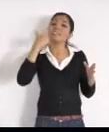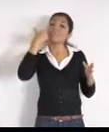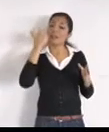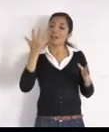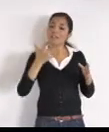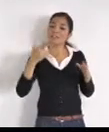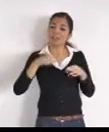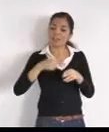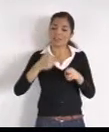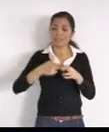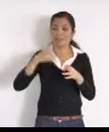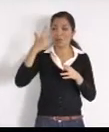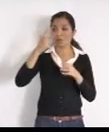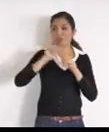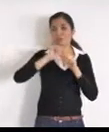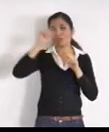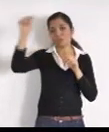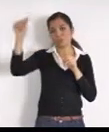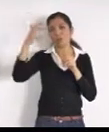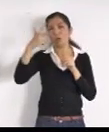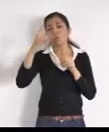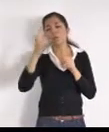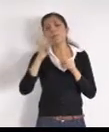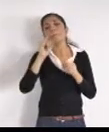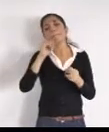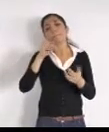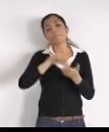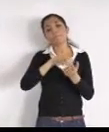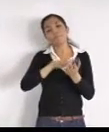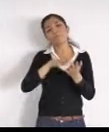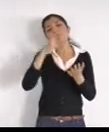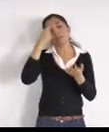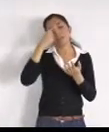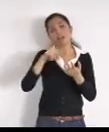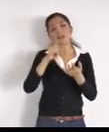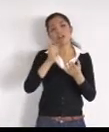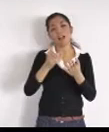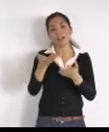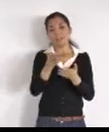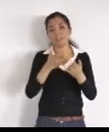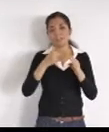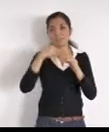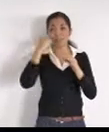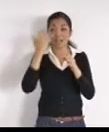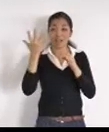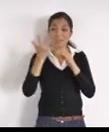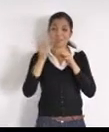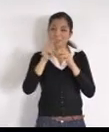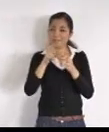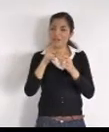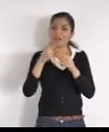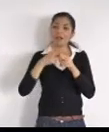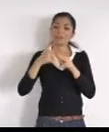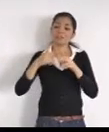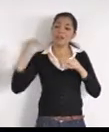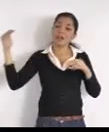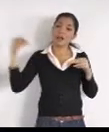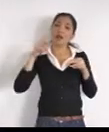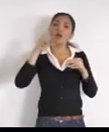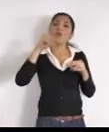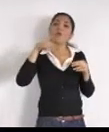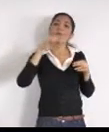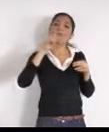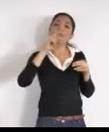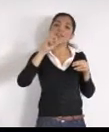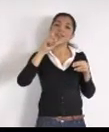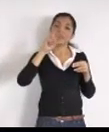año, la culminación, hasta la carretera, de la más de Tejeda, el tema, de los servicios públicos, que dices, que se pagan, en